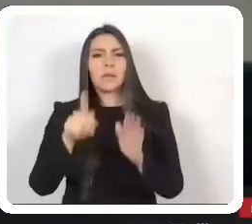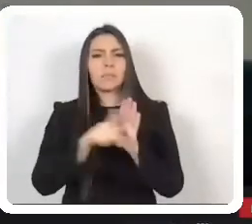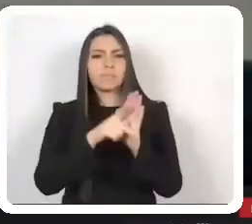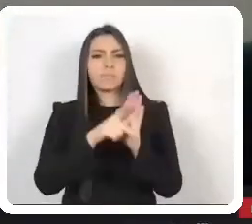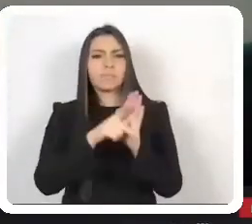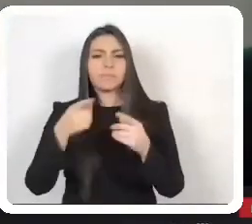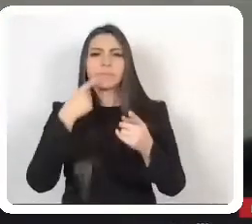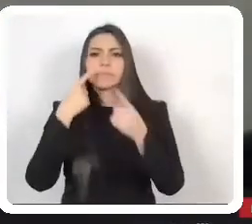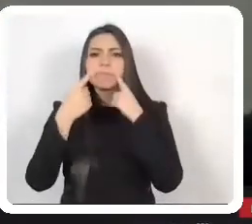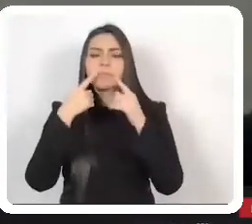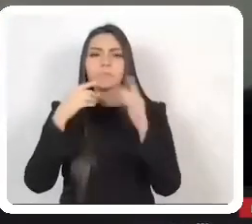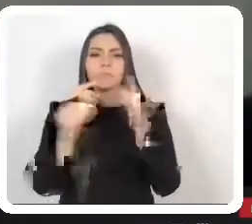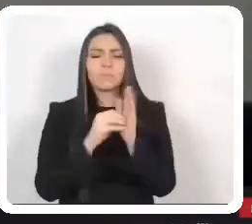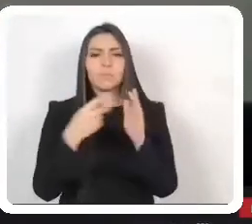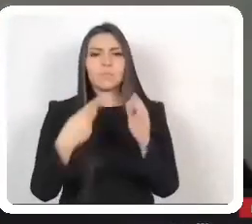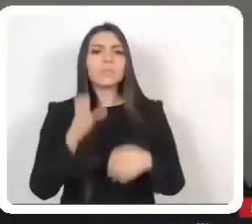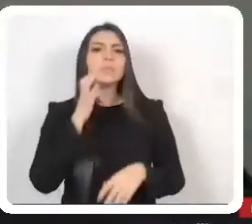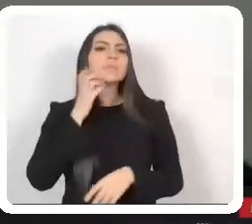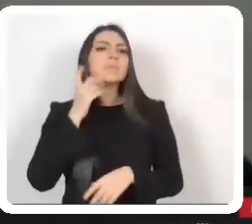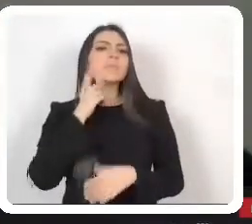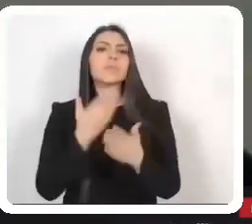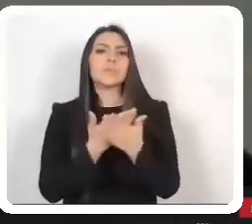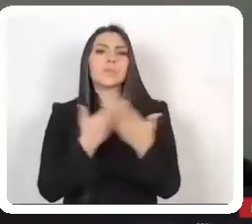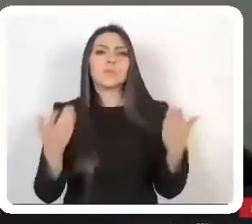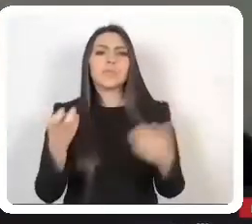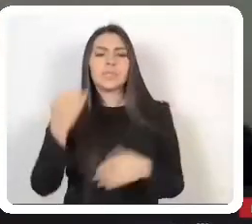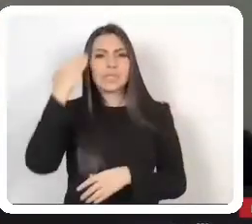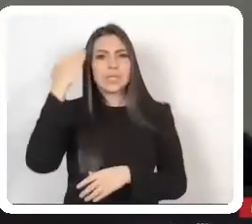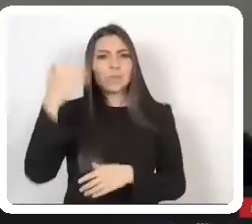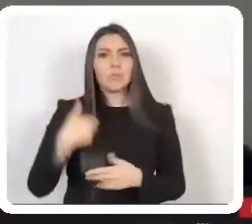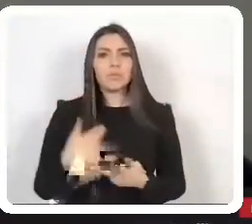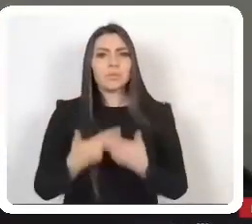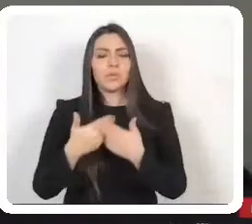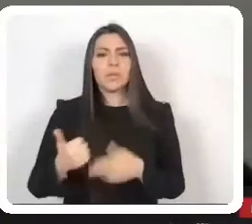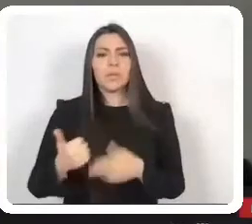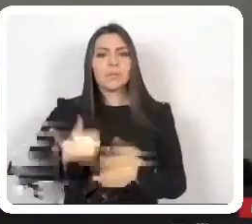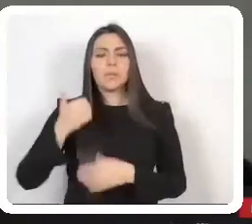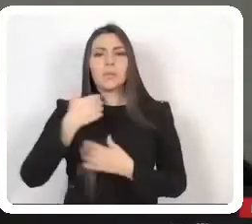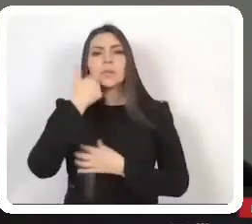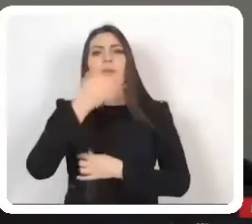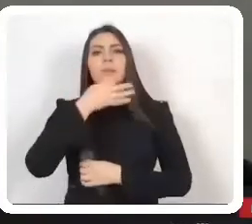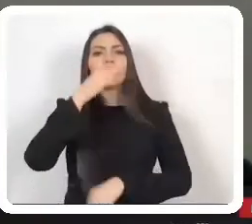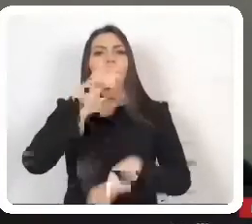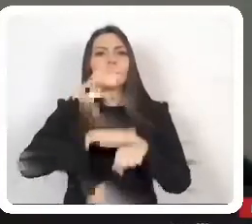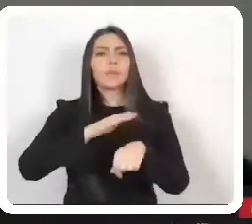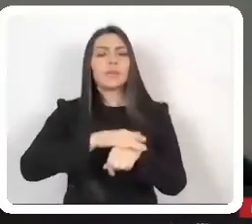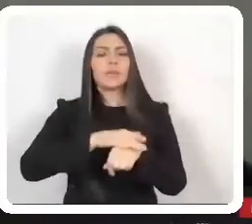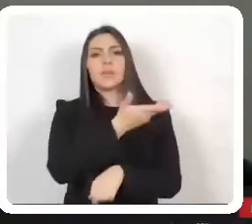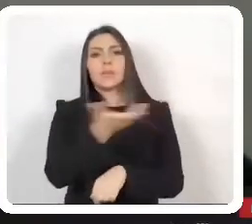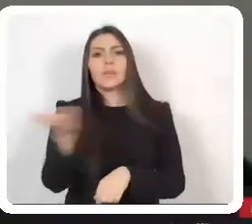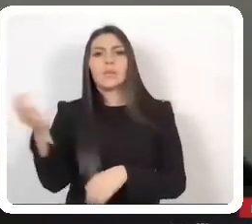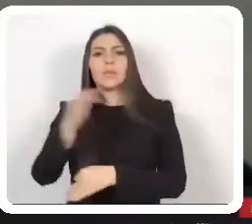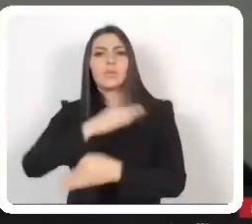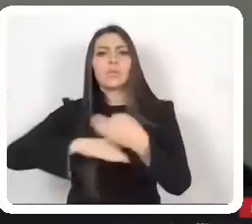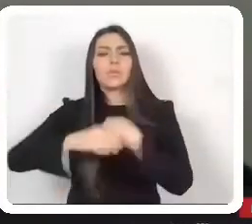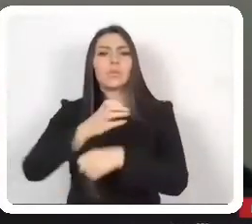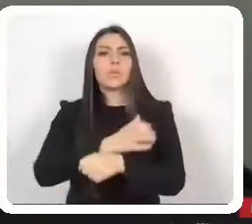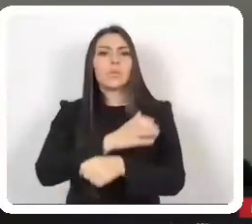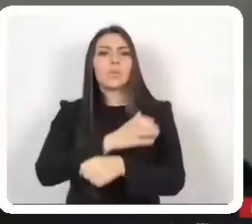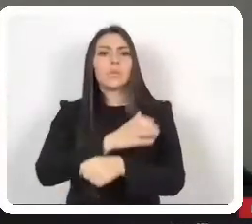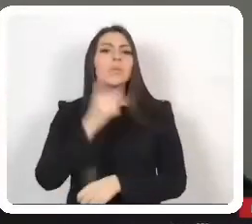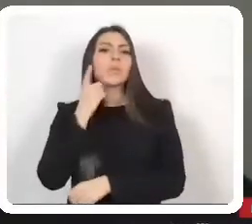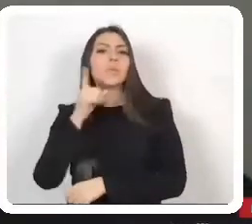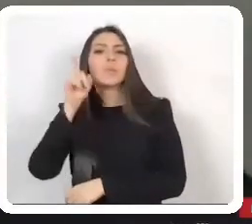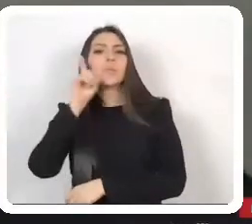este tiempo que me queda para hacerle un llamado a todos nuestros compañeros diputados y diputadas